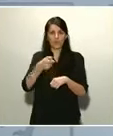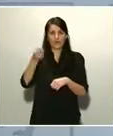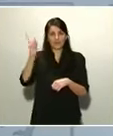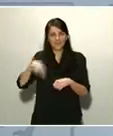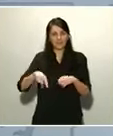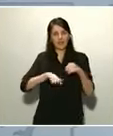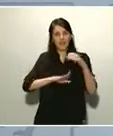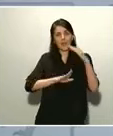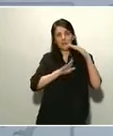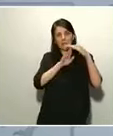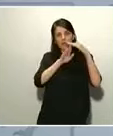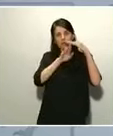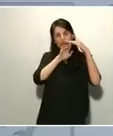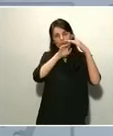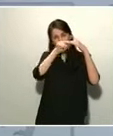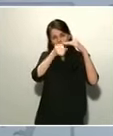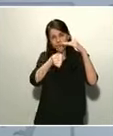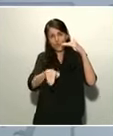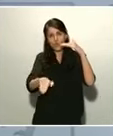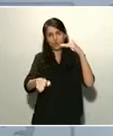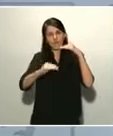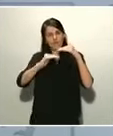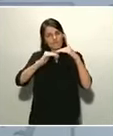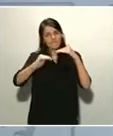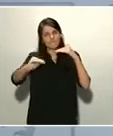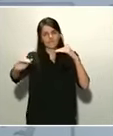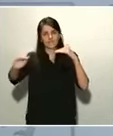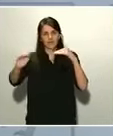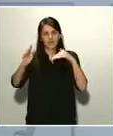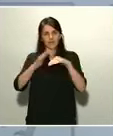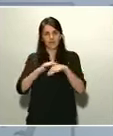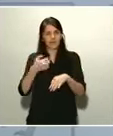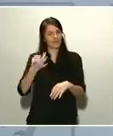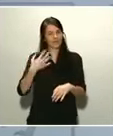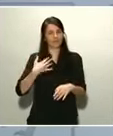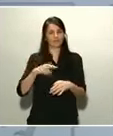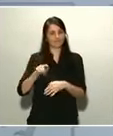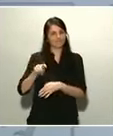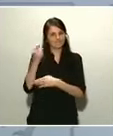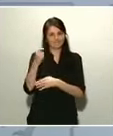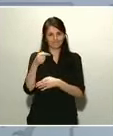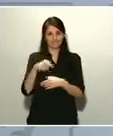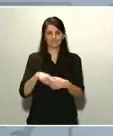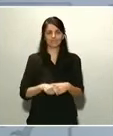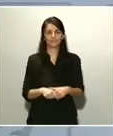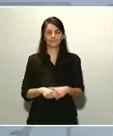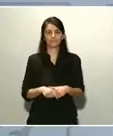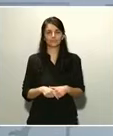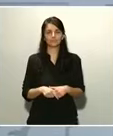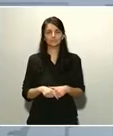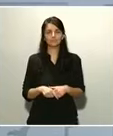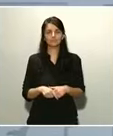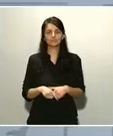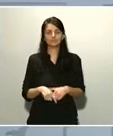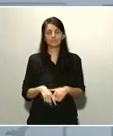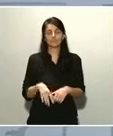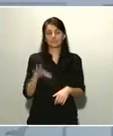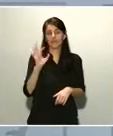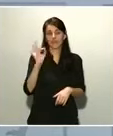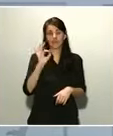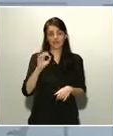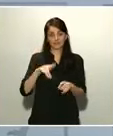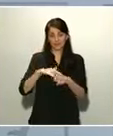moral de victoria. Nos ha tocado vivir algo que ya nadie prácticamente recordaba en nuestra sociedad.